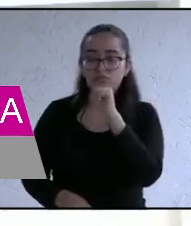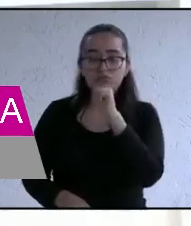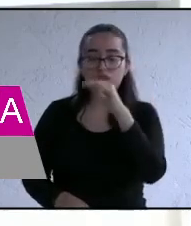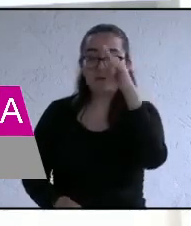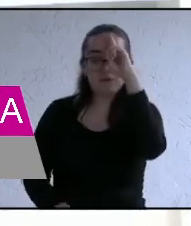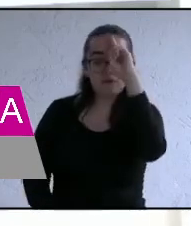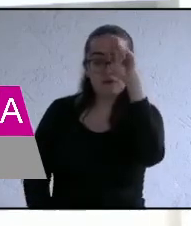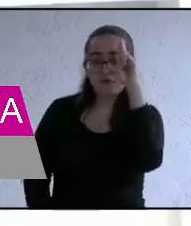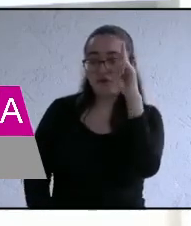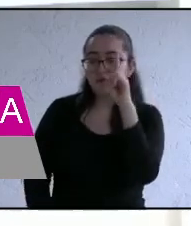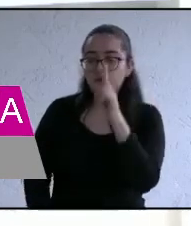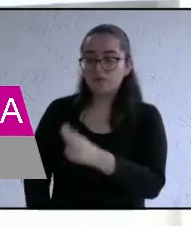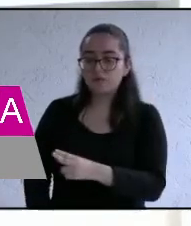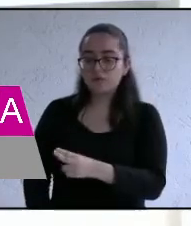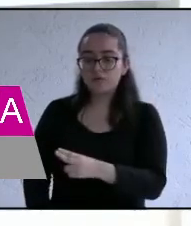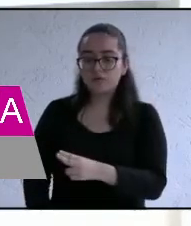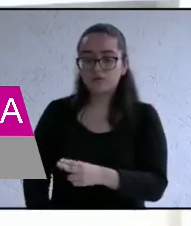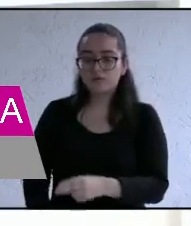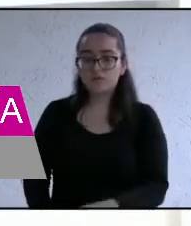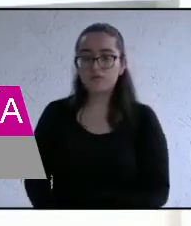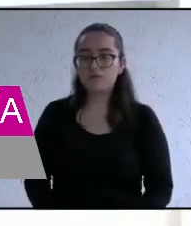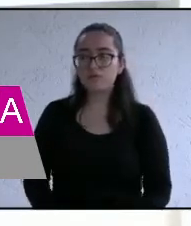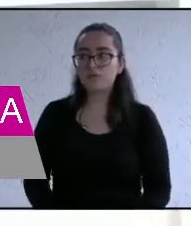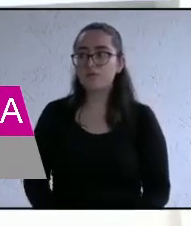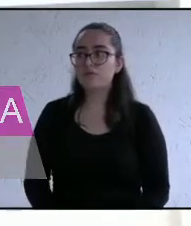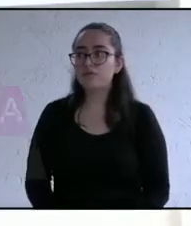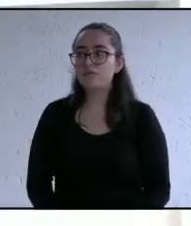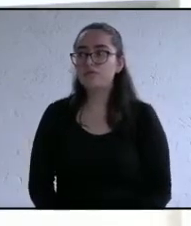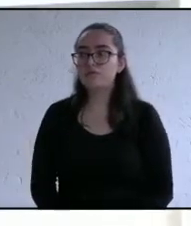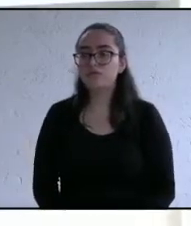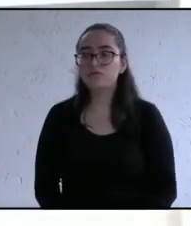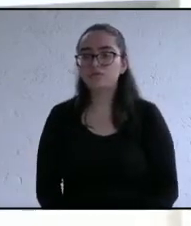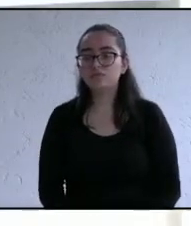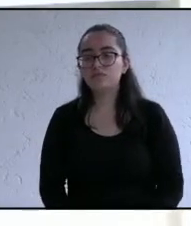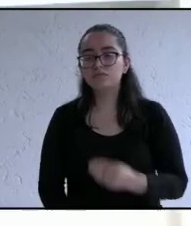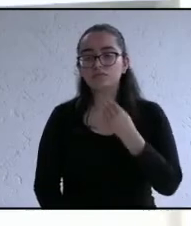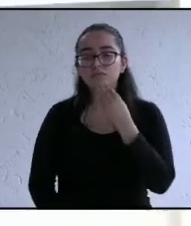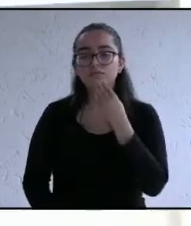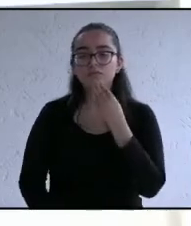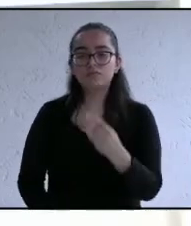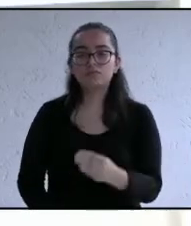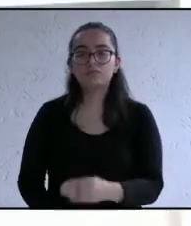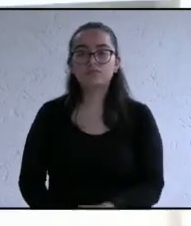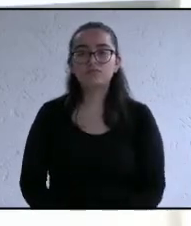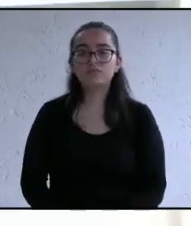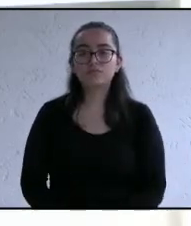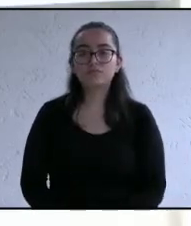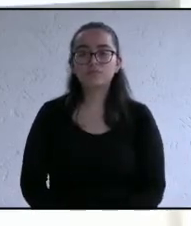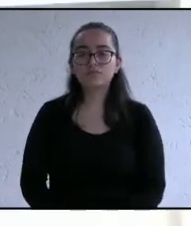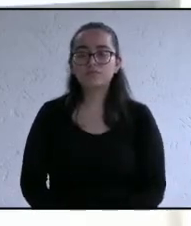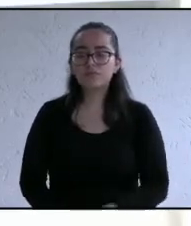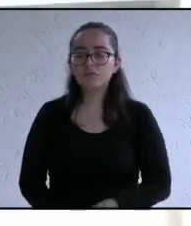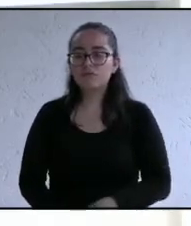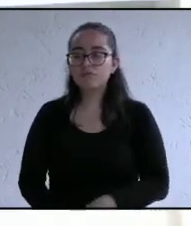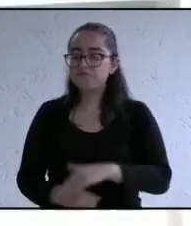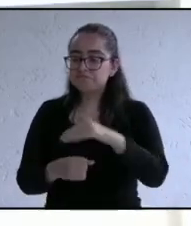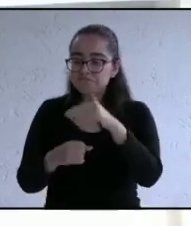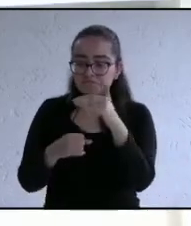porque continuamos con el debate y bien hemos concluido